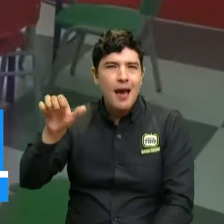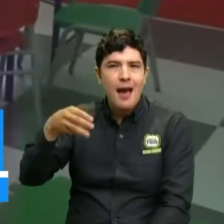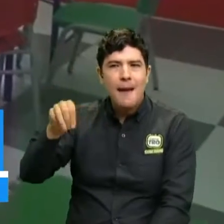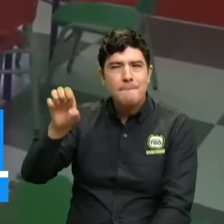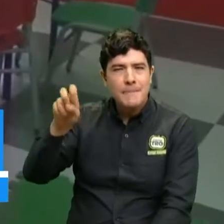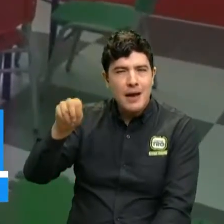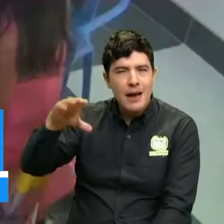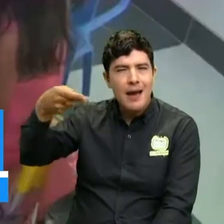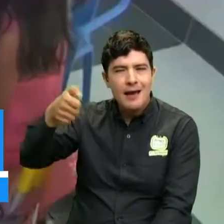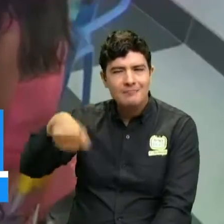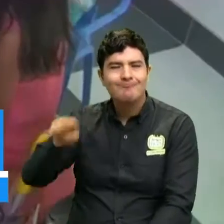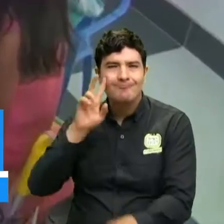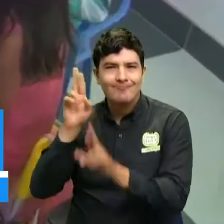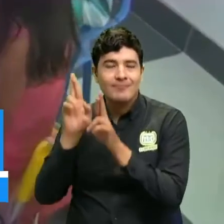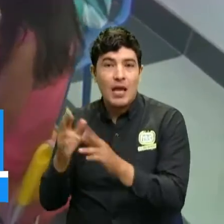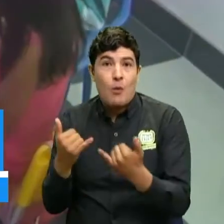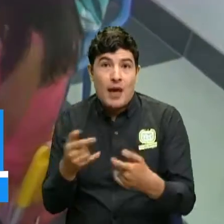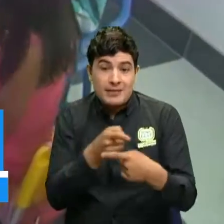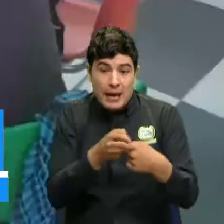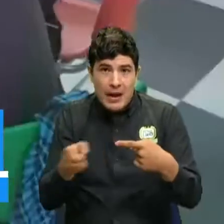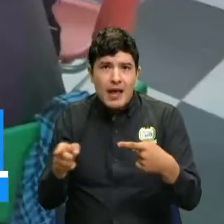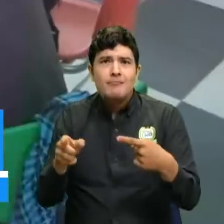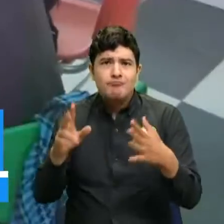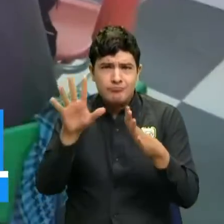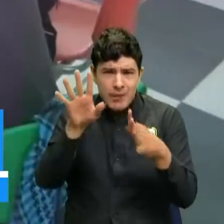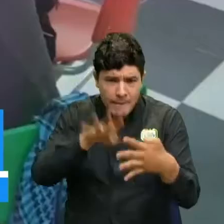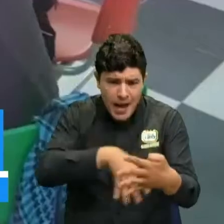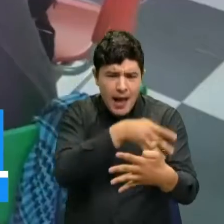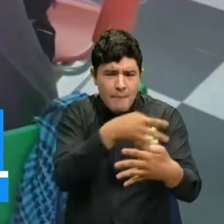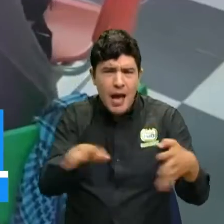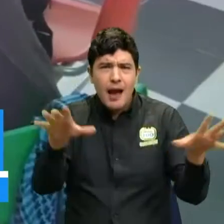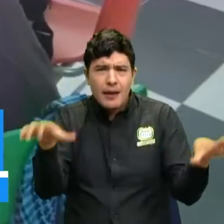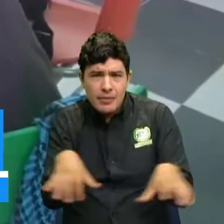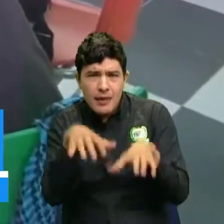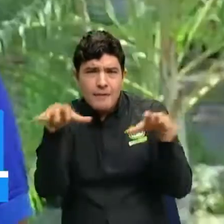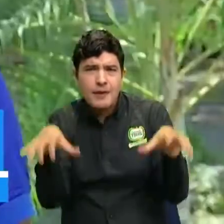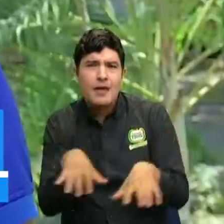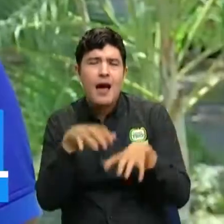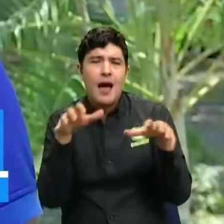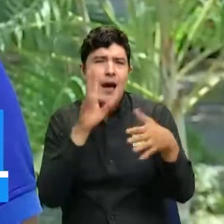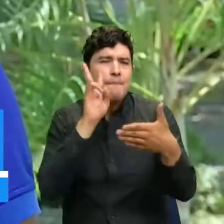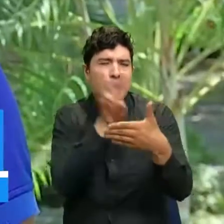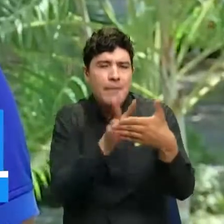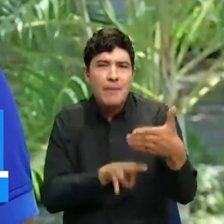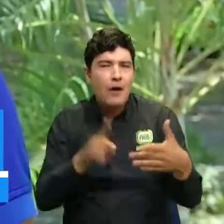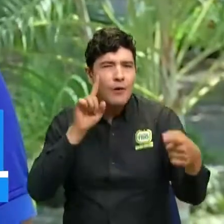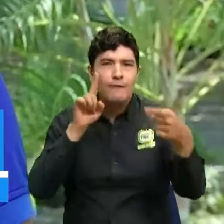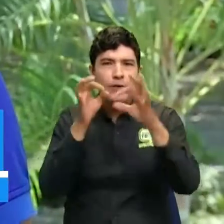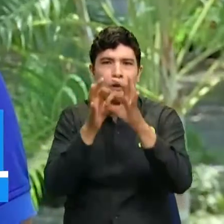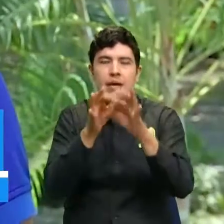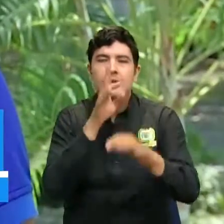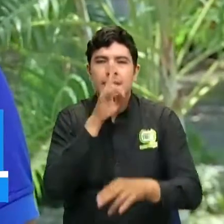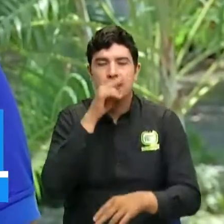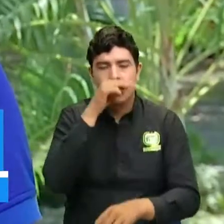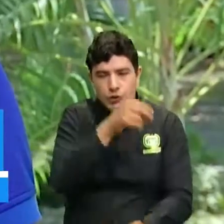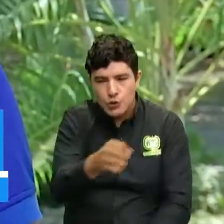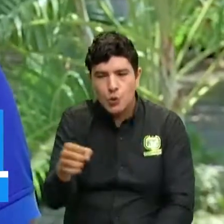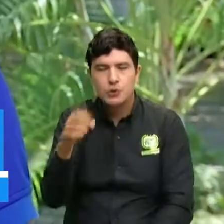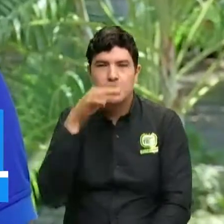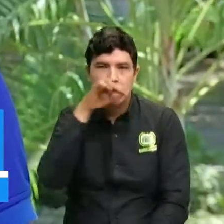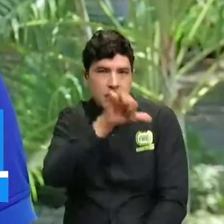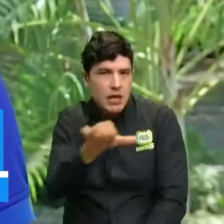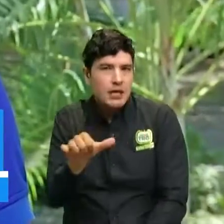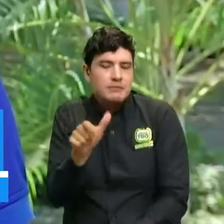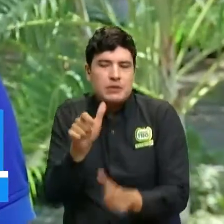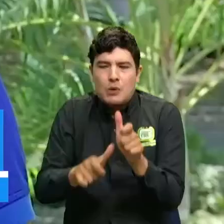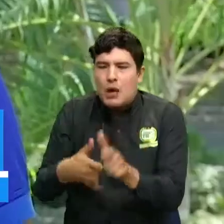celebrada con una semana de programación para niños y jóvenes. Son talleres presenciales en los centros de desarrollo infantil durante todos los días de la